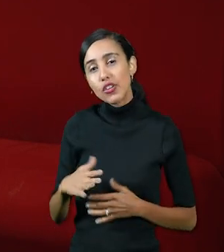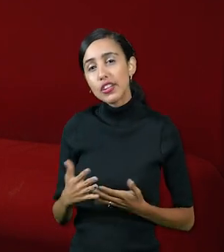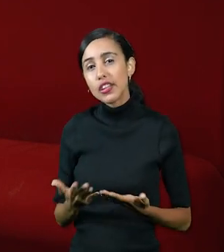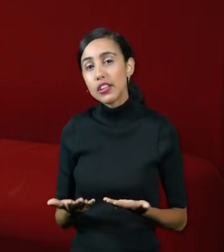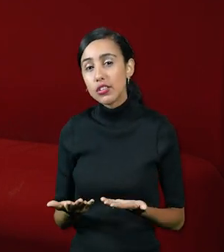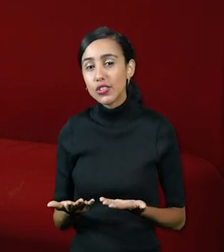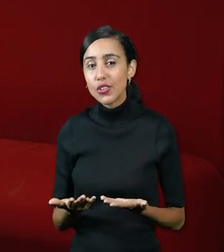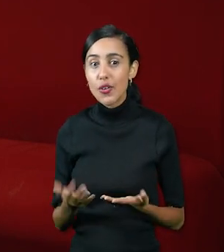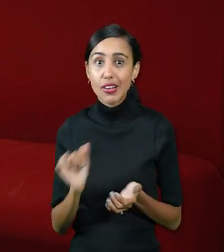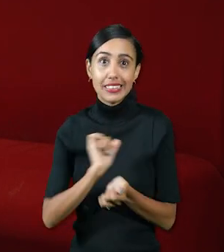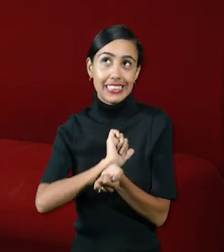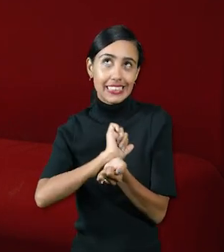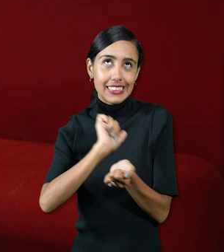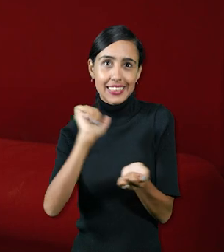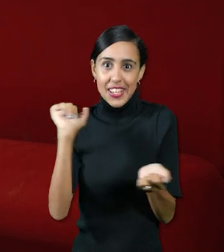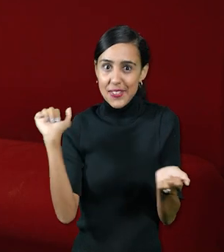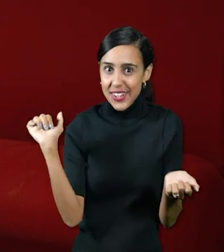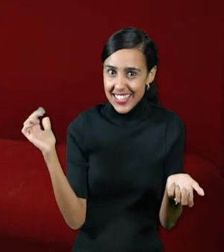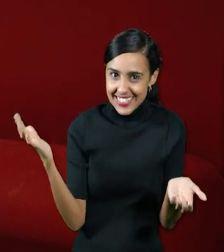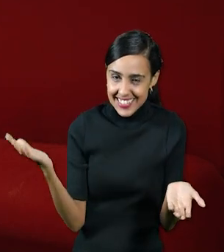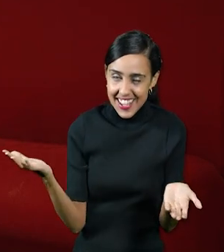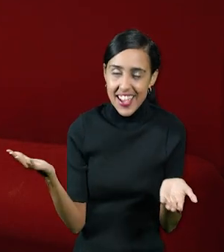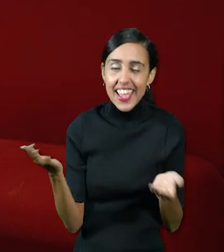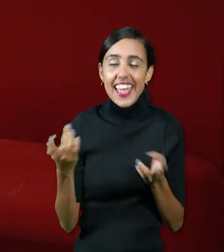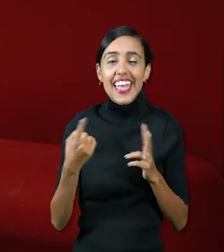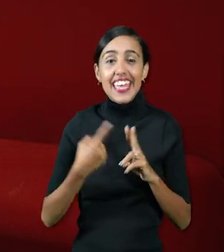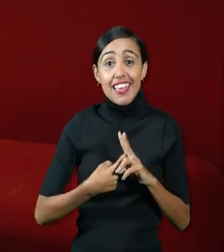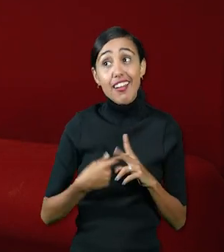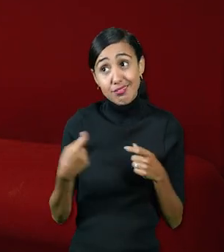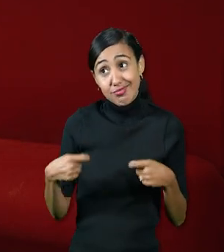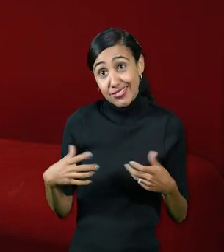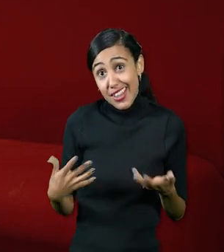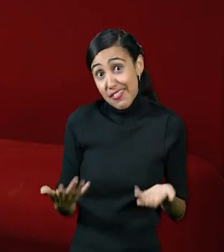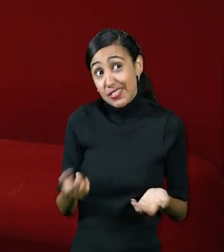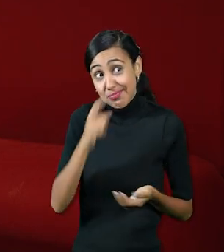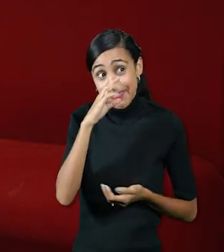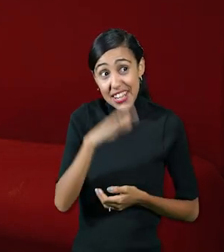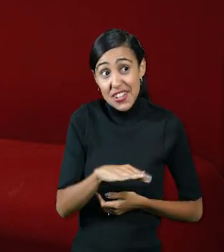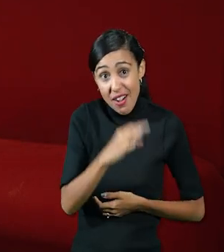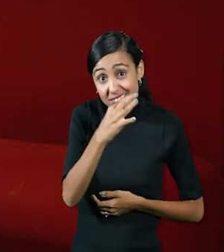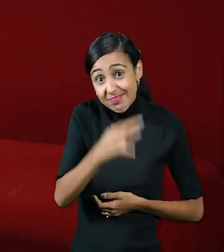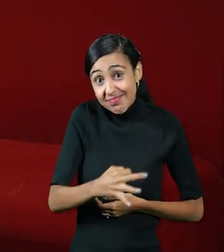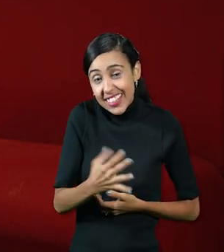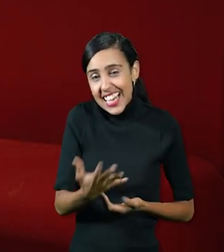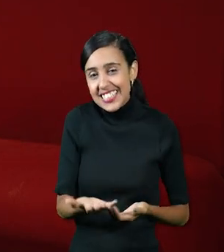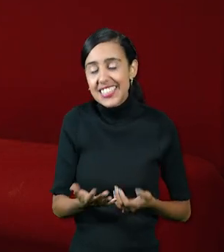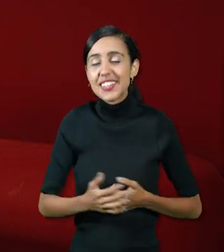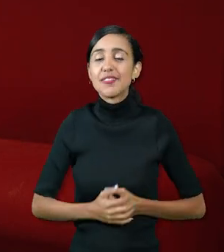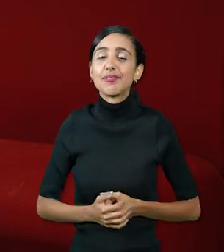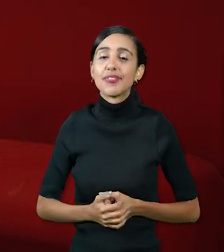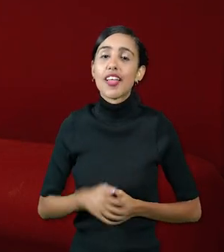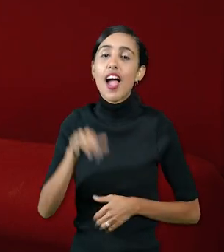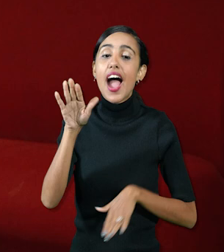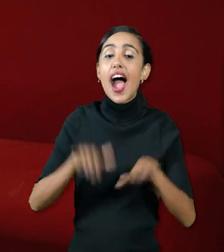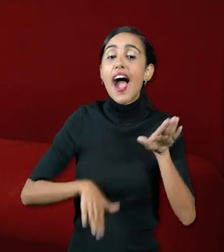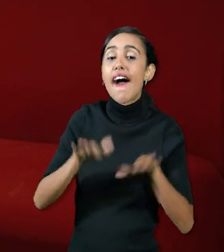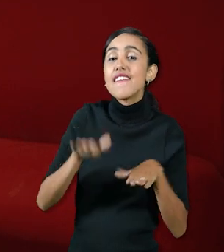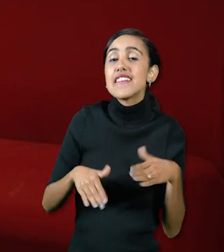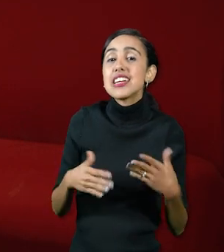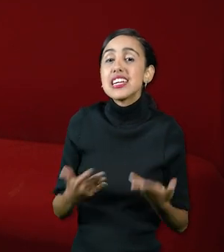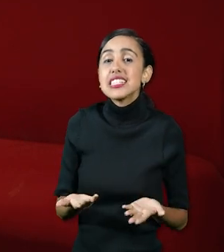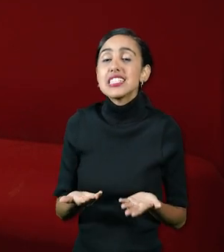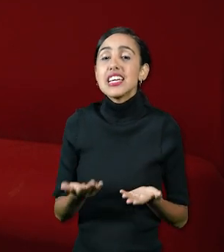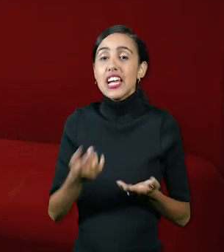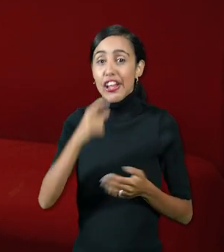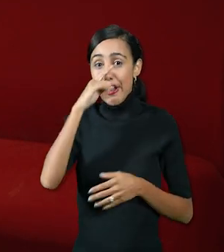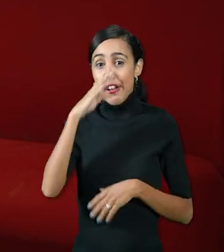son muy libres y como debe ser son niños entonces a veces someterse a